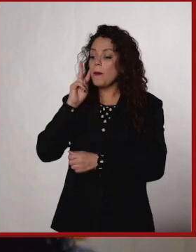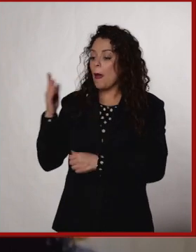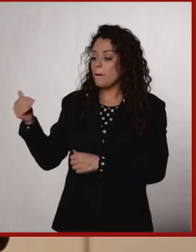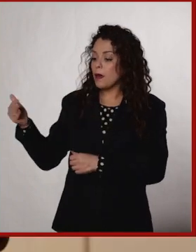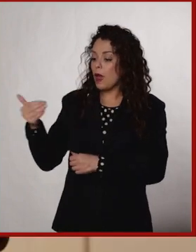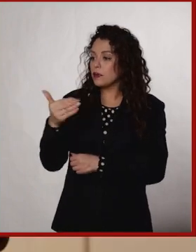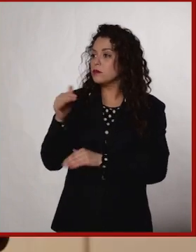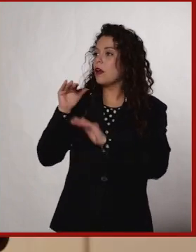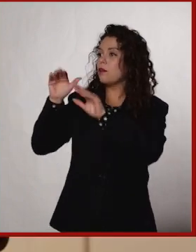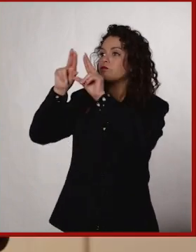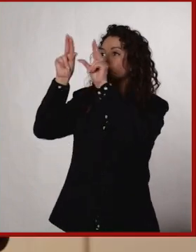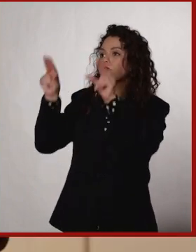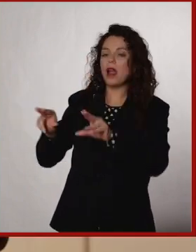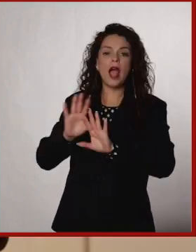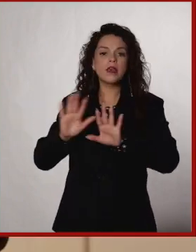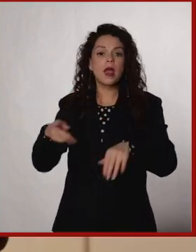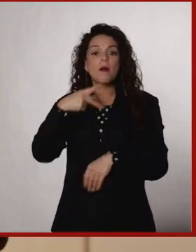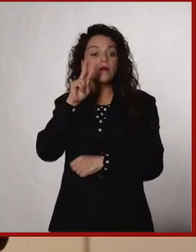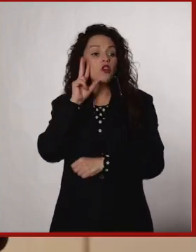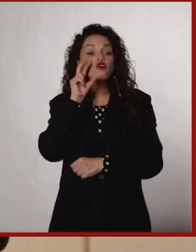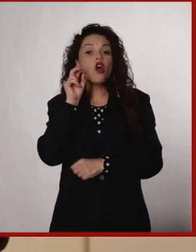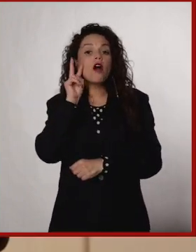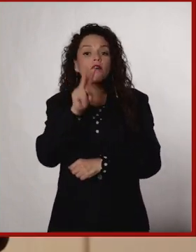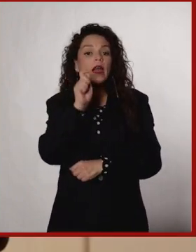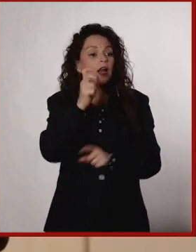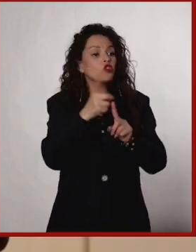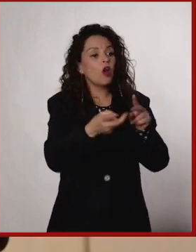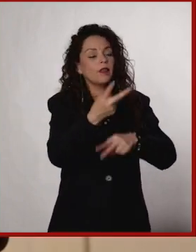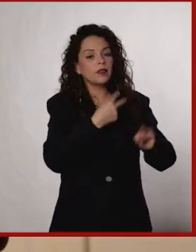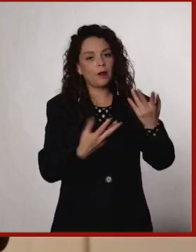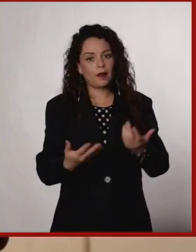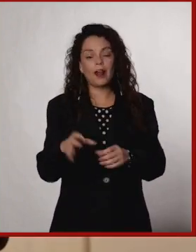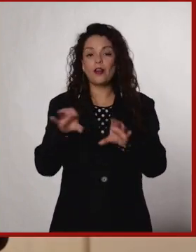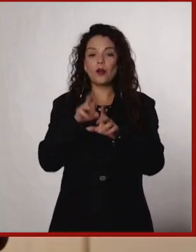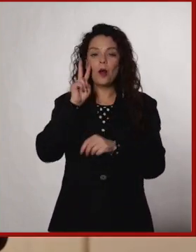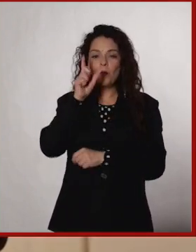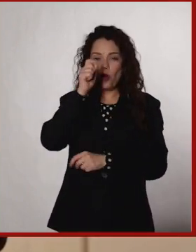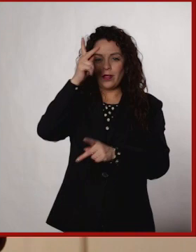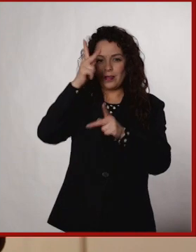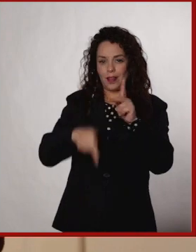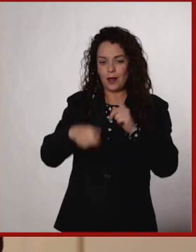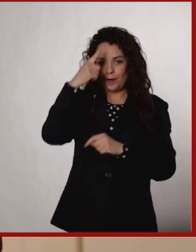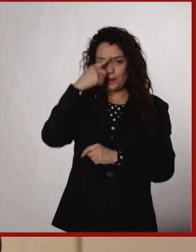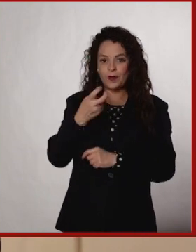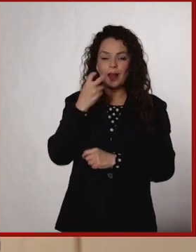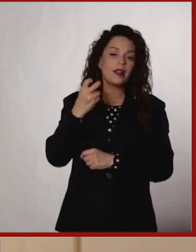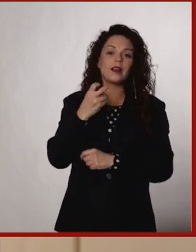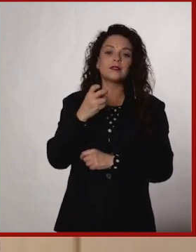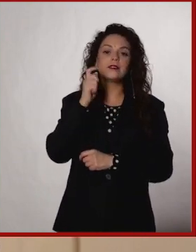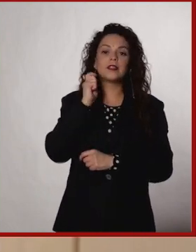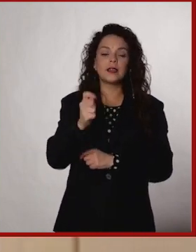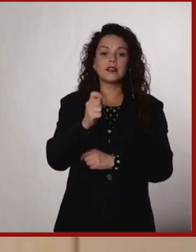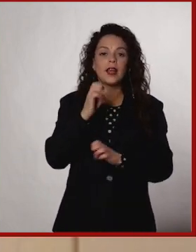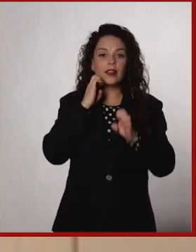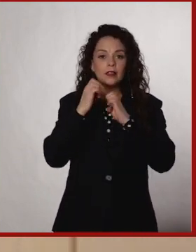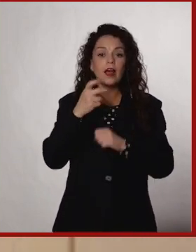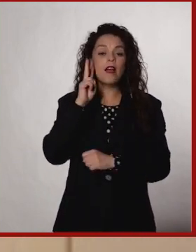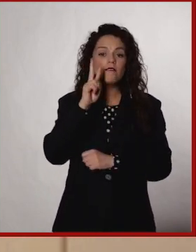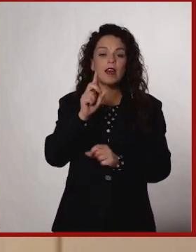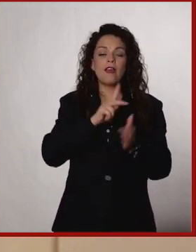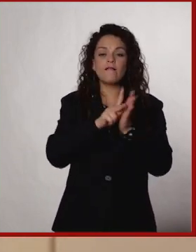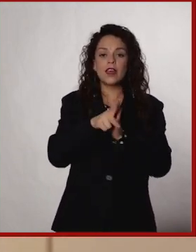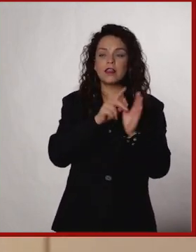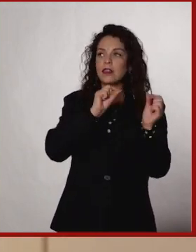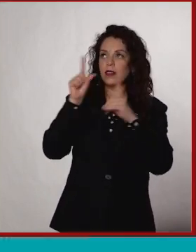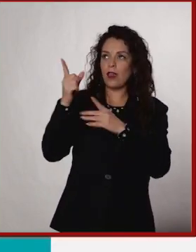congelado de... Raúl, ¿te parece si hacemos una pausa para este primer bloque de la entrevista y nos acompañas a ver